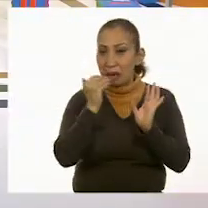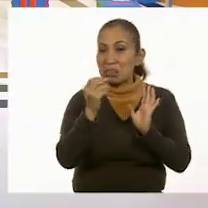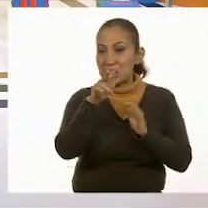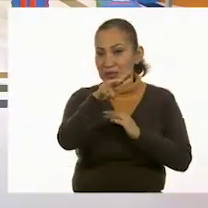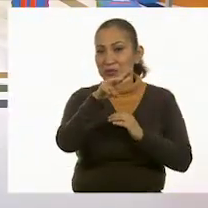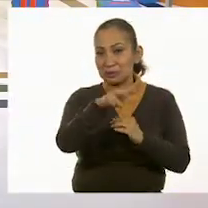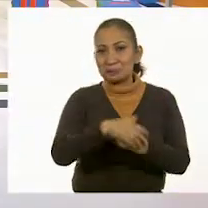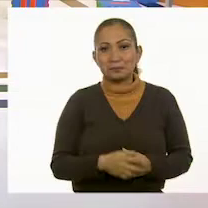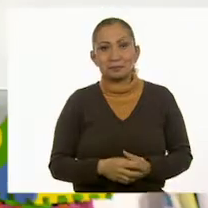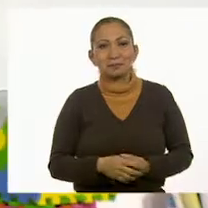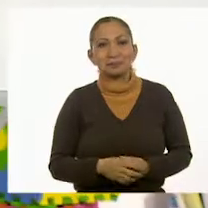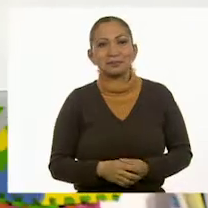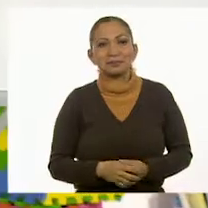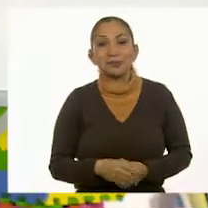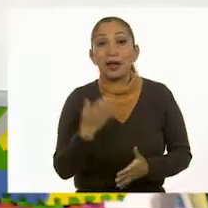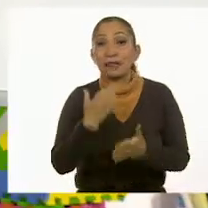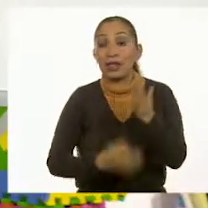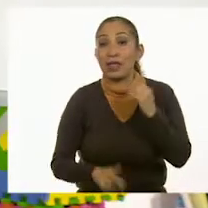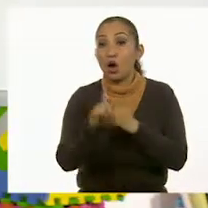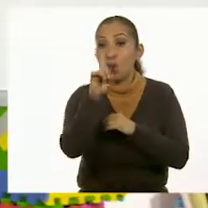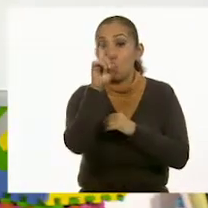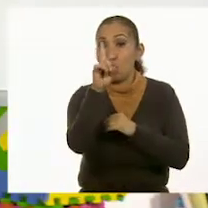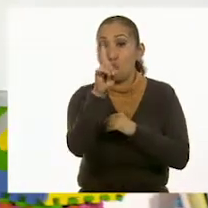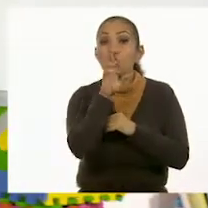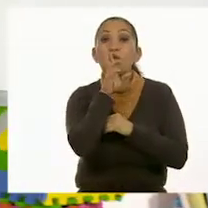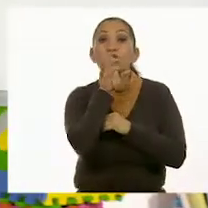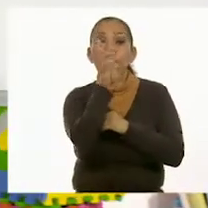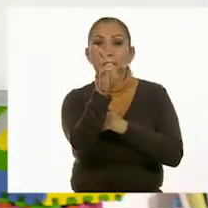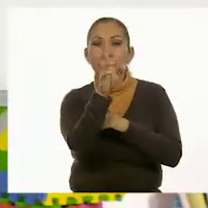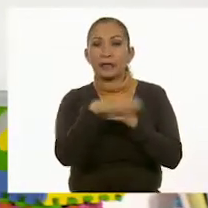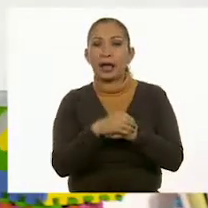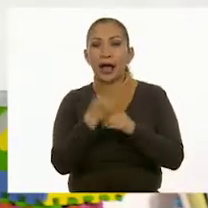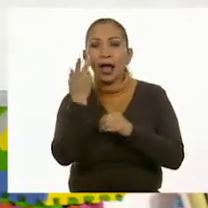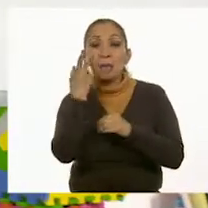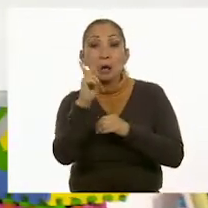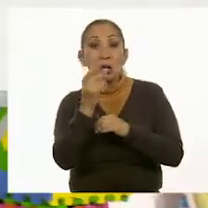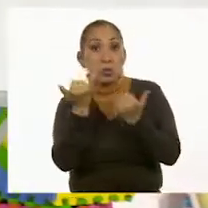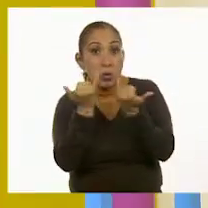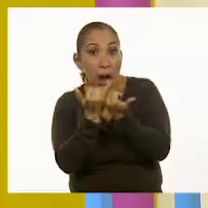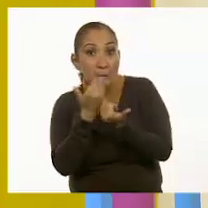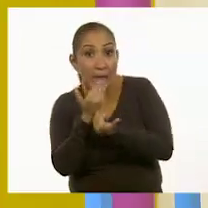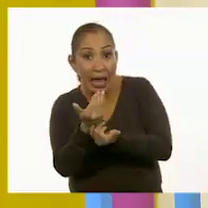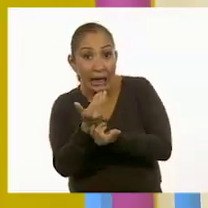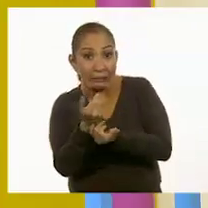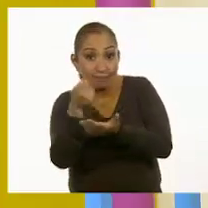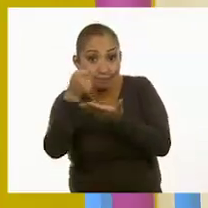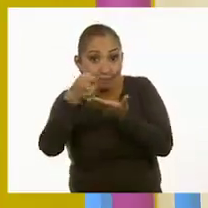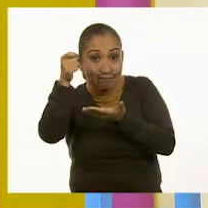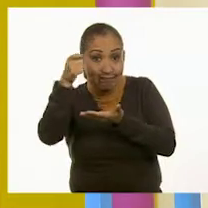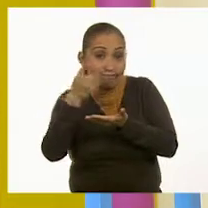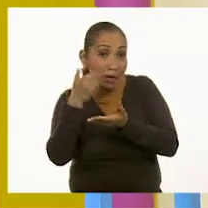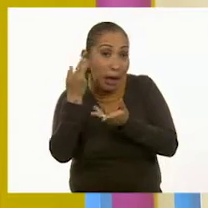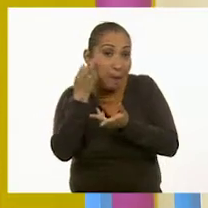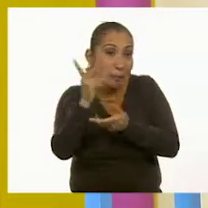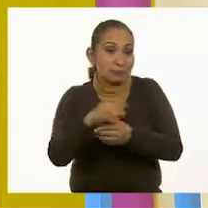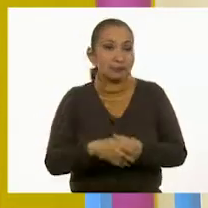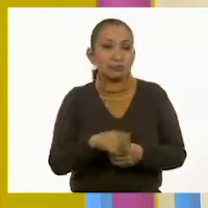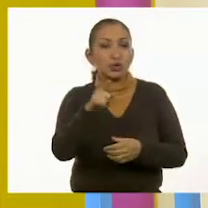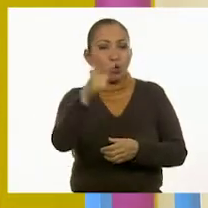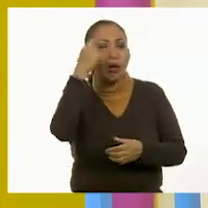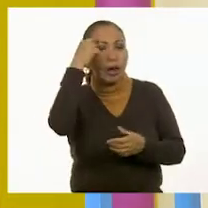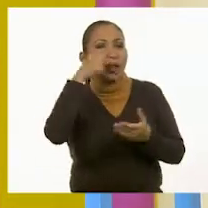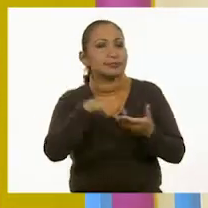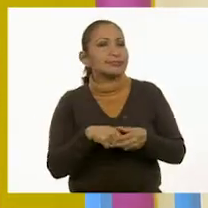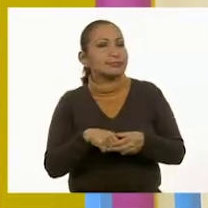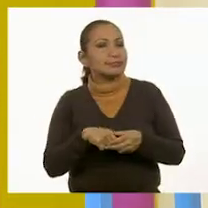dieron 18. Y nos falta una última respuesta. Así Vamos a ver si también la contestó de manera correcta. A ver, ¿ustedes qué